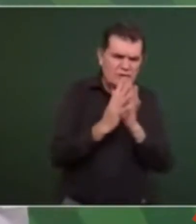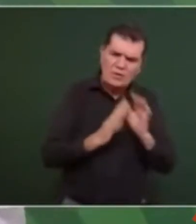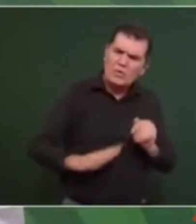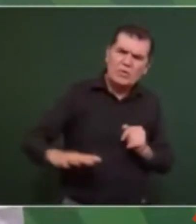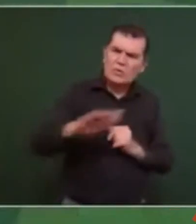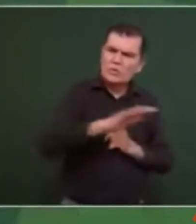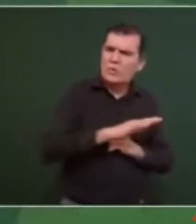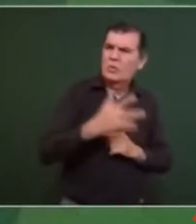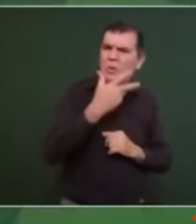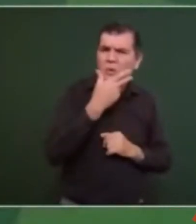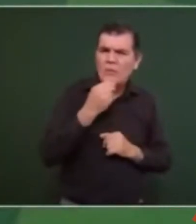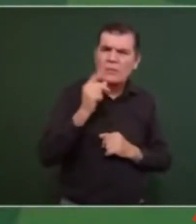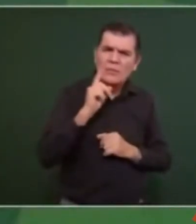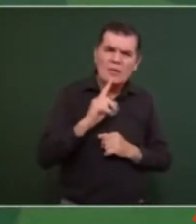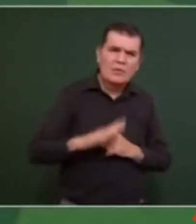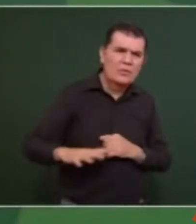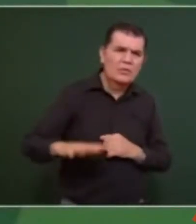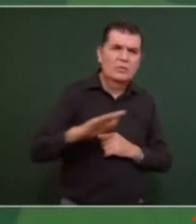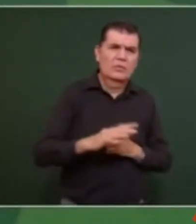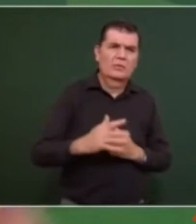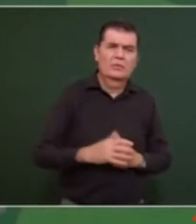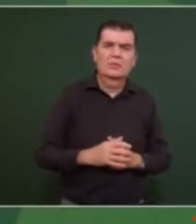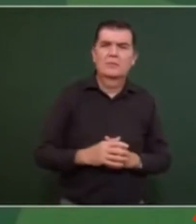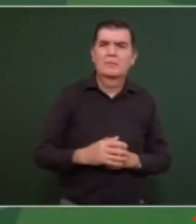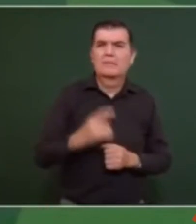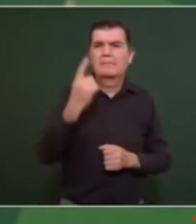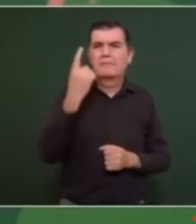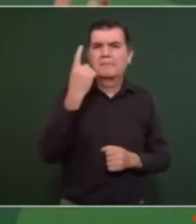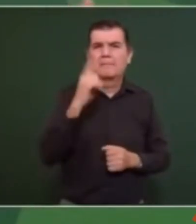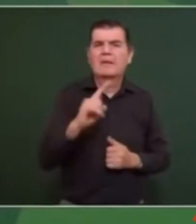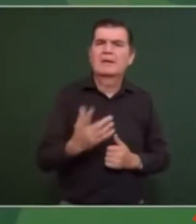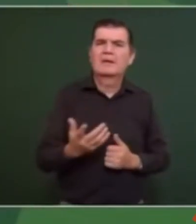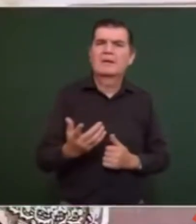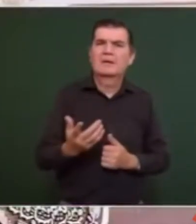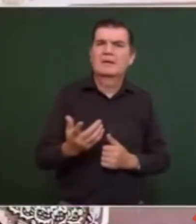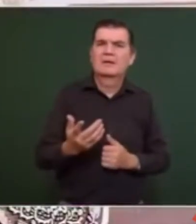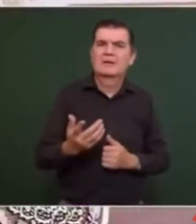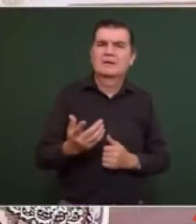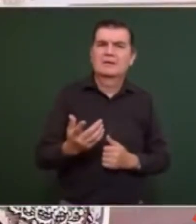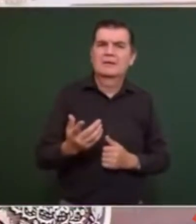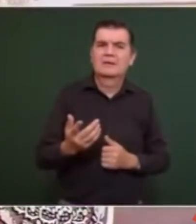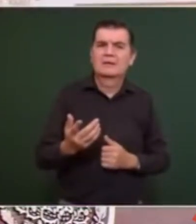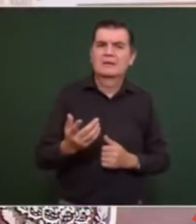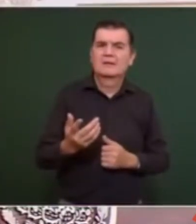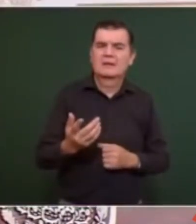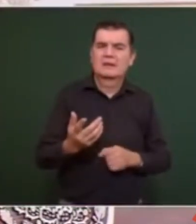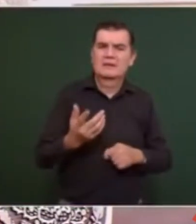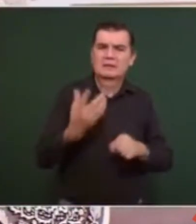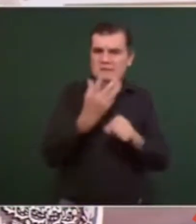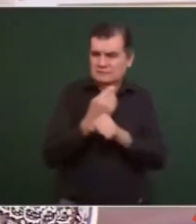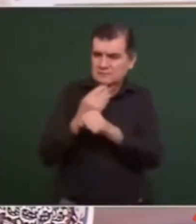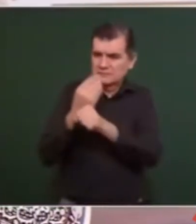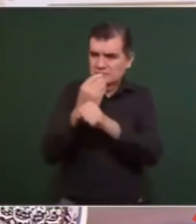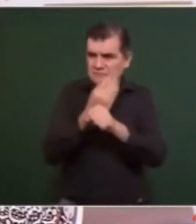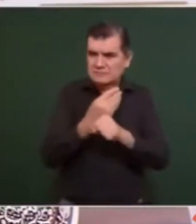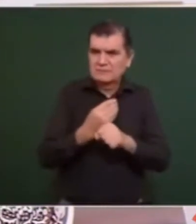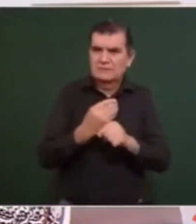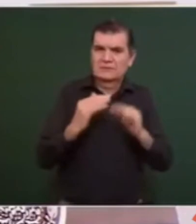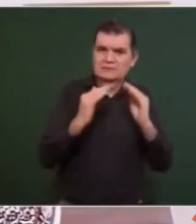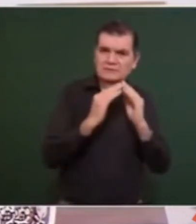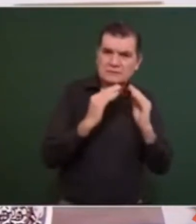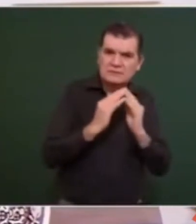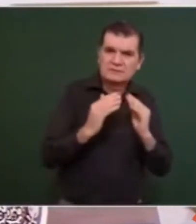para reconstruir las